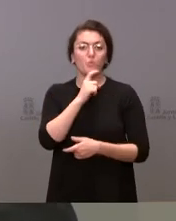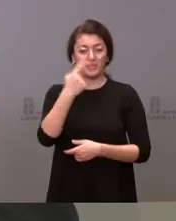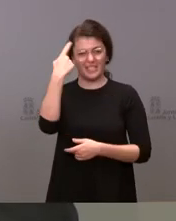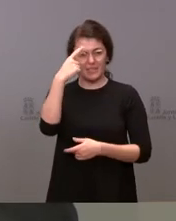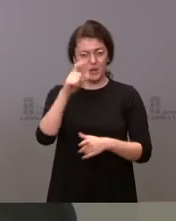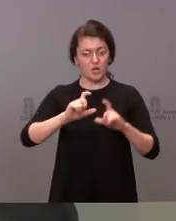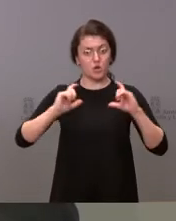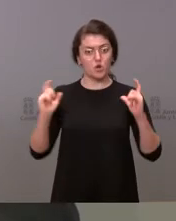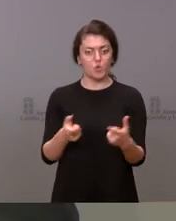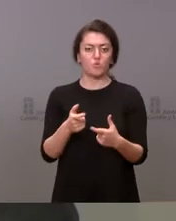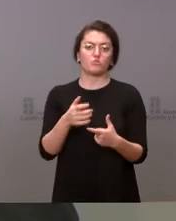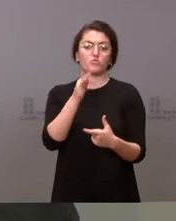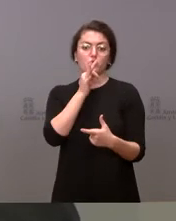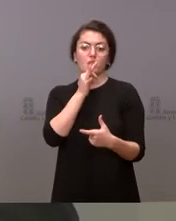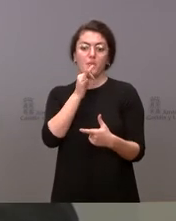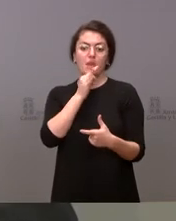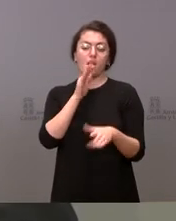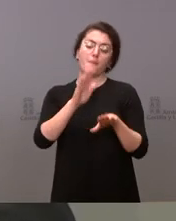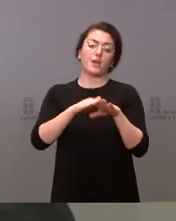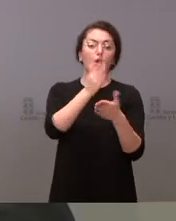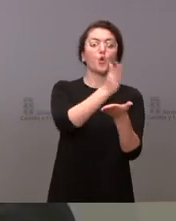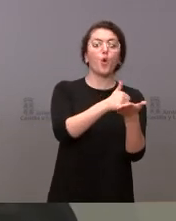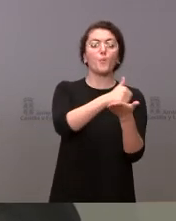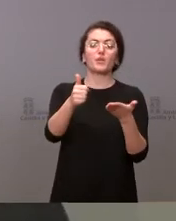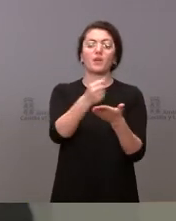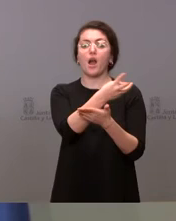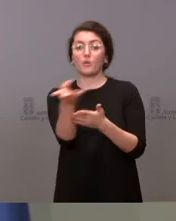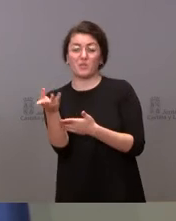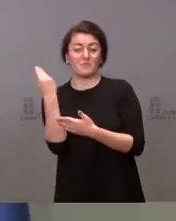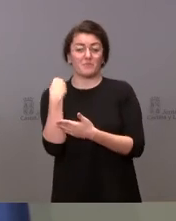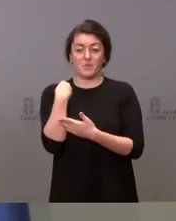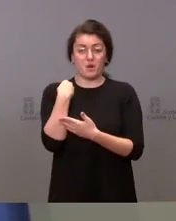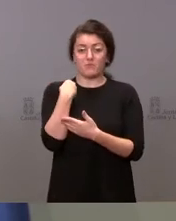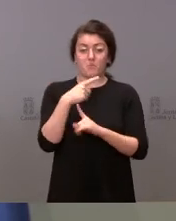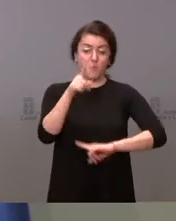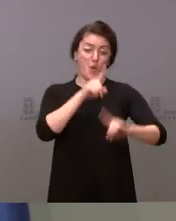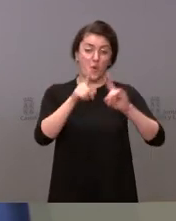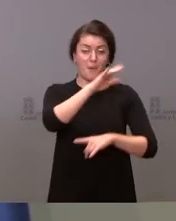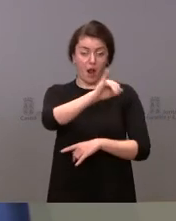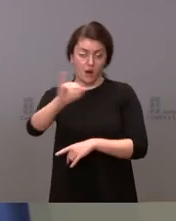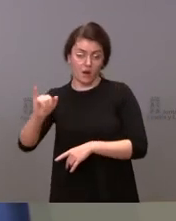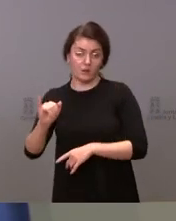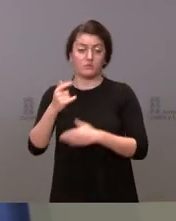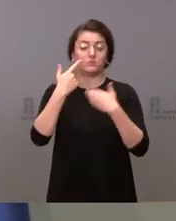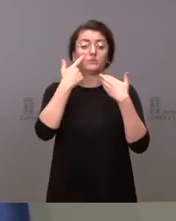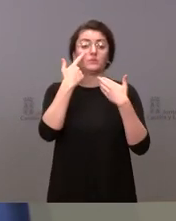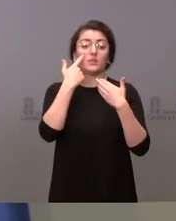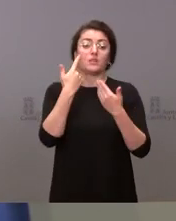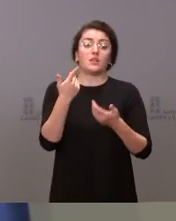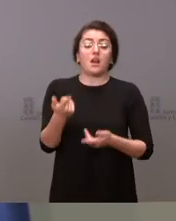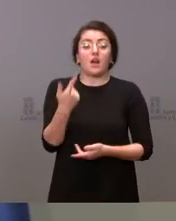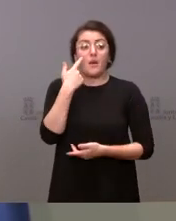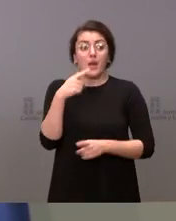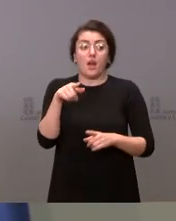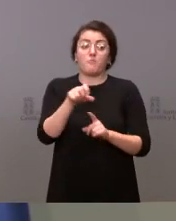varias comunidades autónomas que estamos afectados por los mismos problemas de financiación y esperamos ahí establecer una postura común